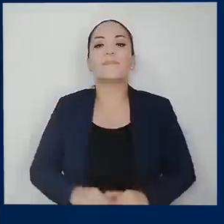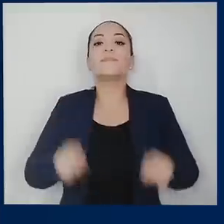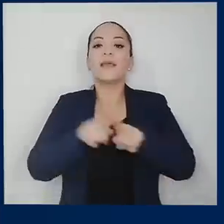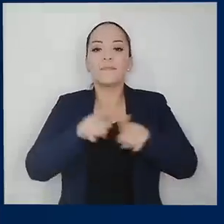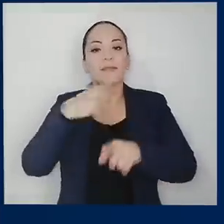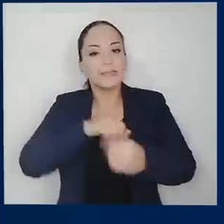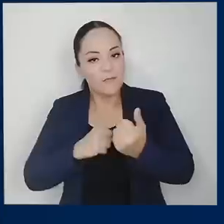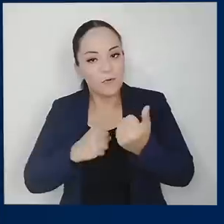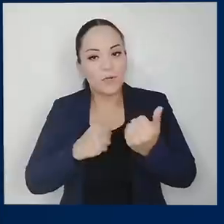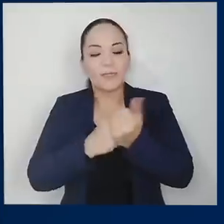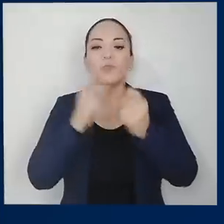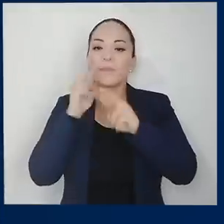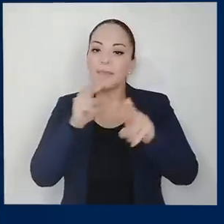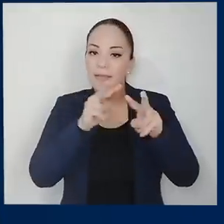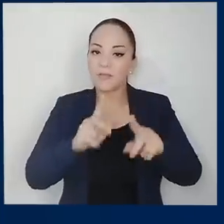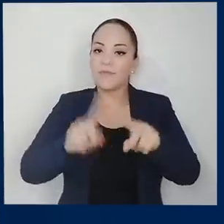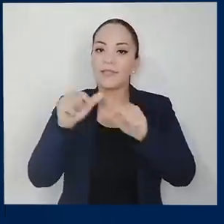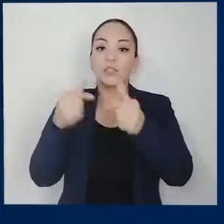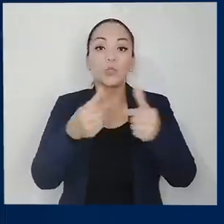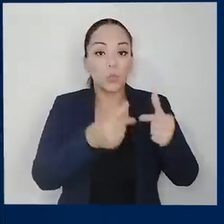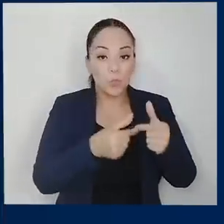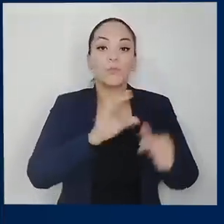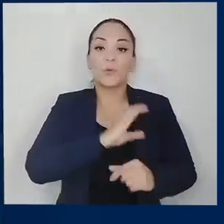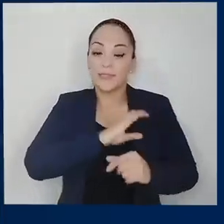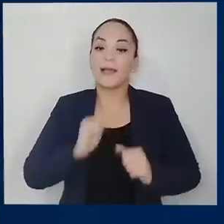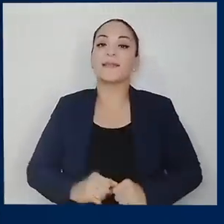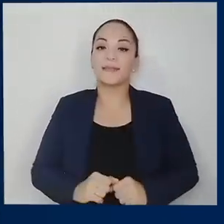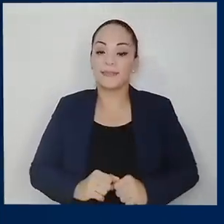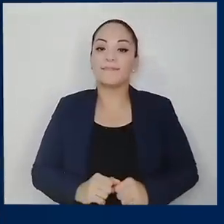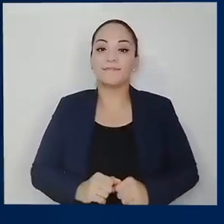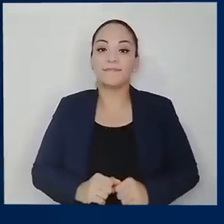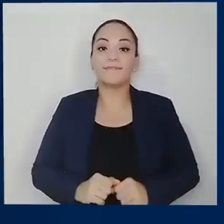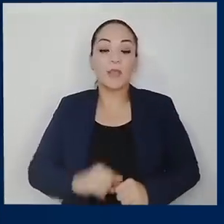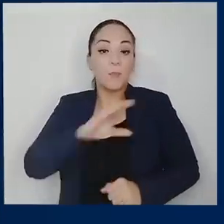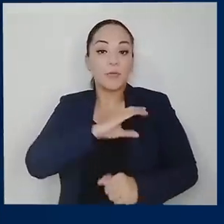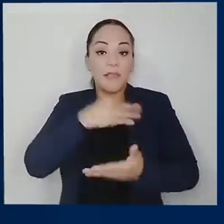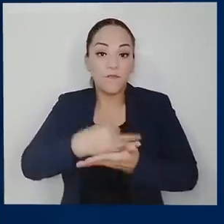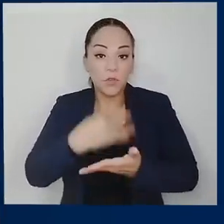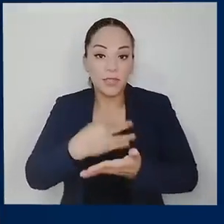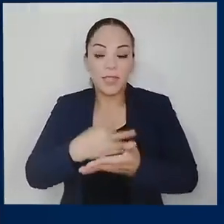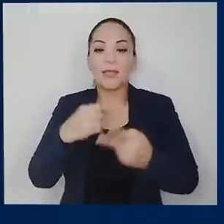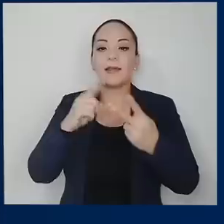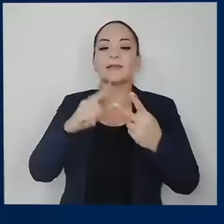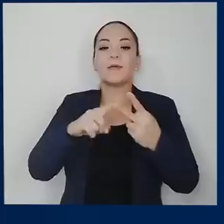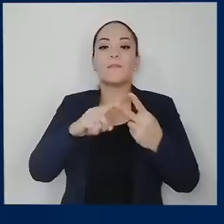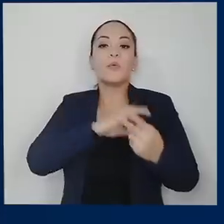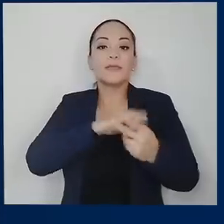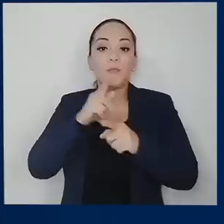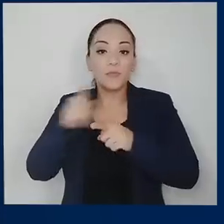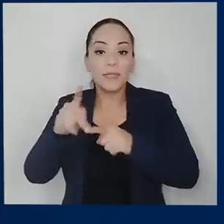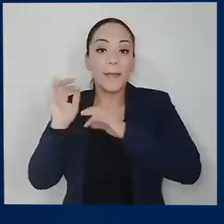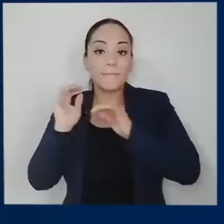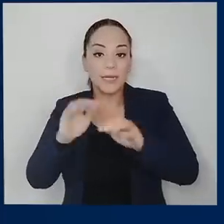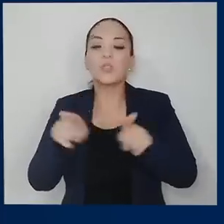reforzamos la vigilancia con otros cuerpos policiales, como lo fue la Policía de Fronteras y la Policía Profesional de